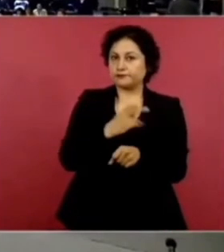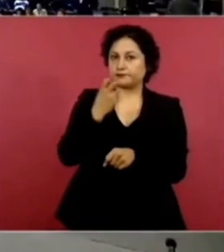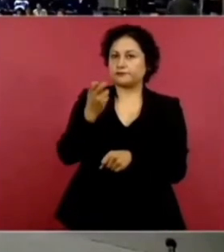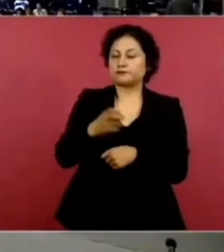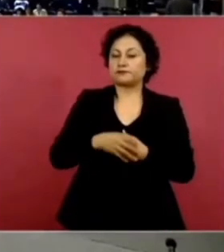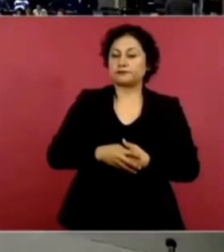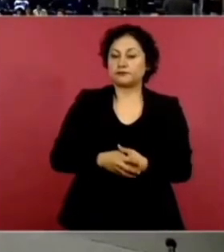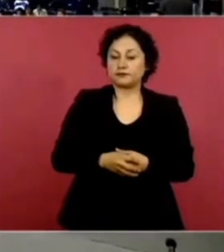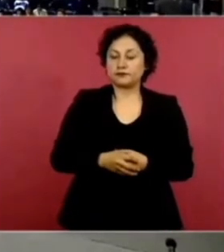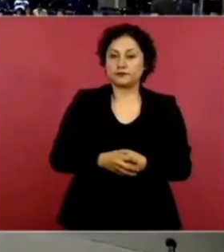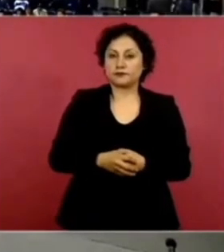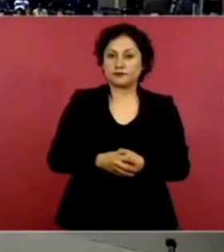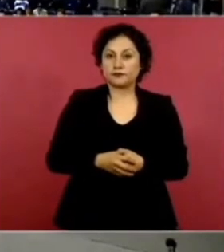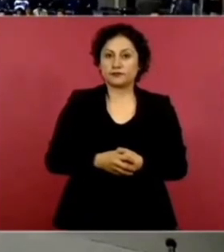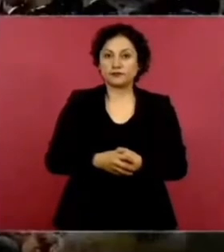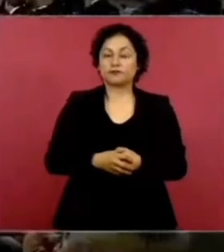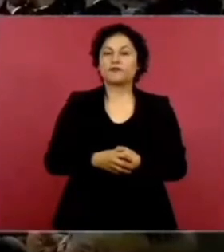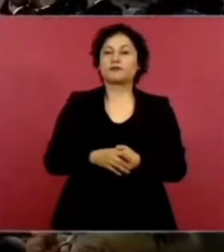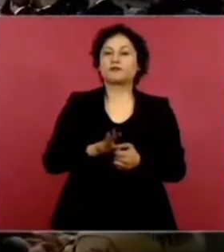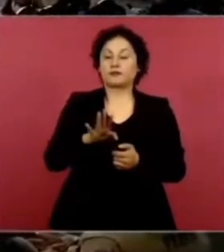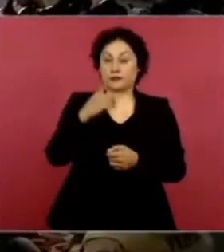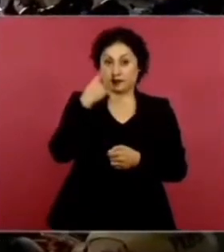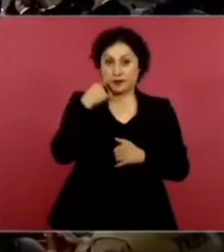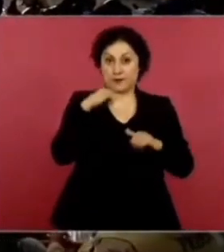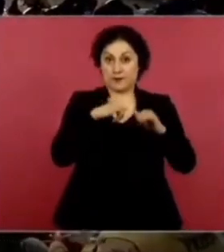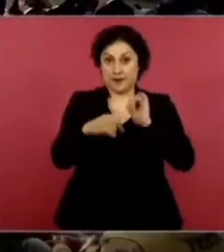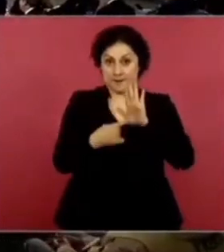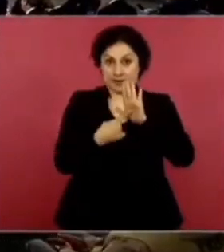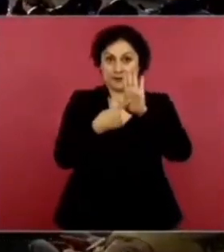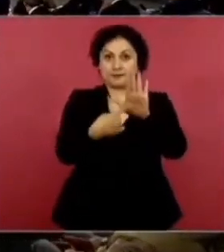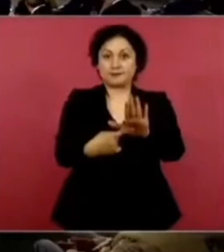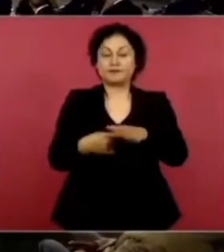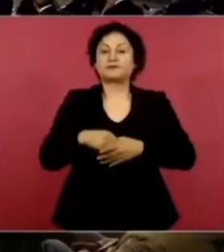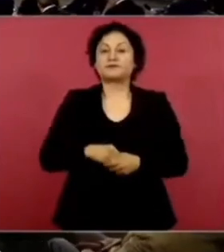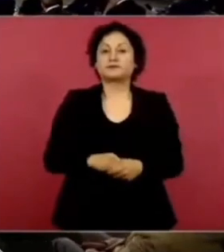no pones el mapa? Y estamos pendientes.